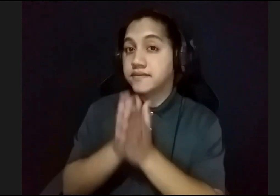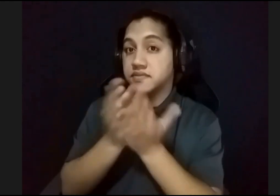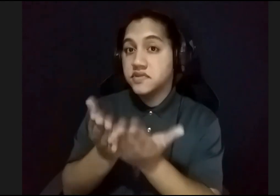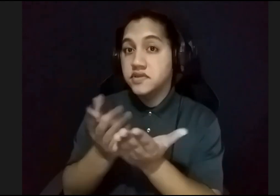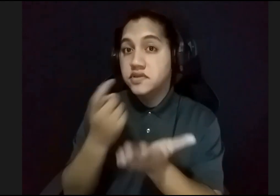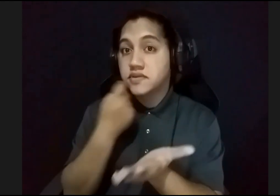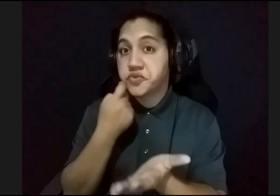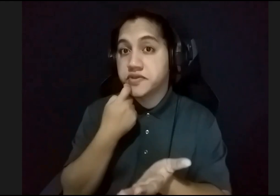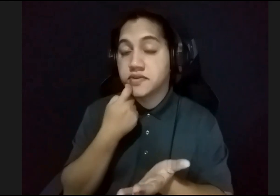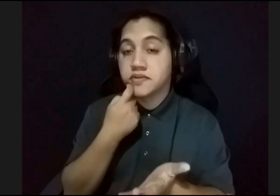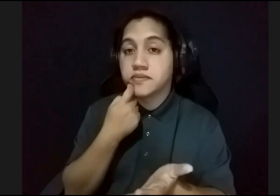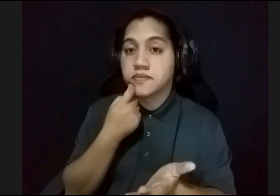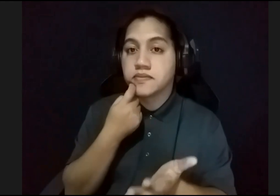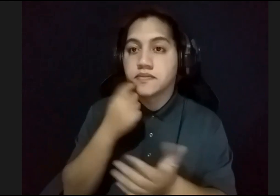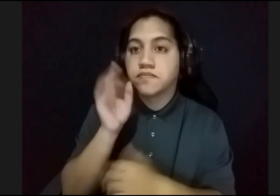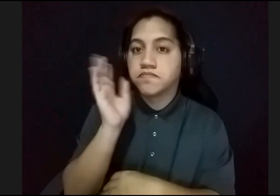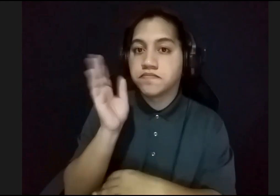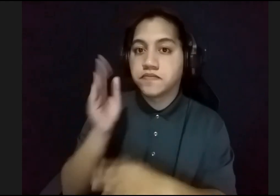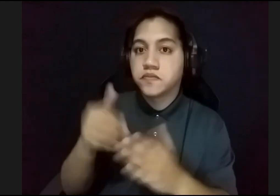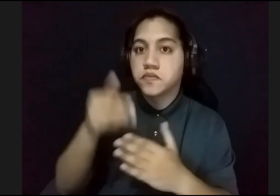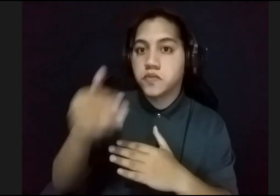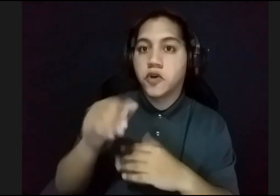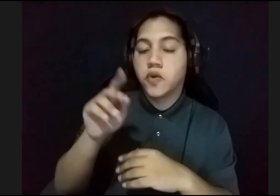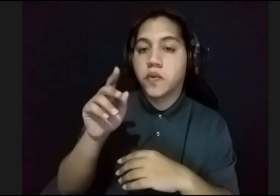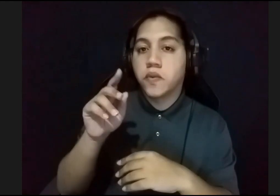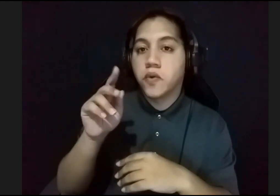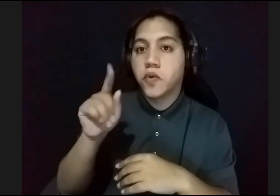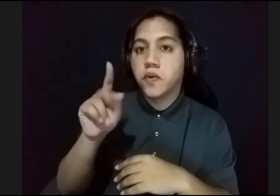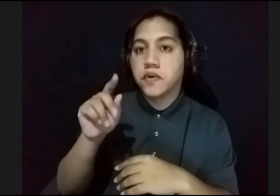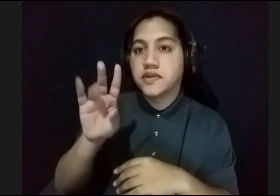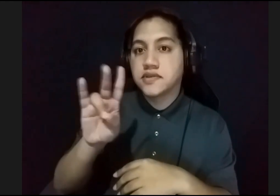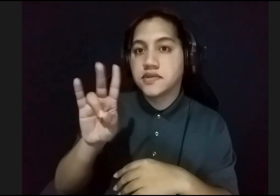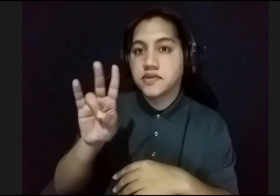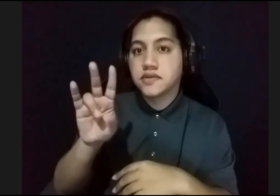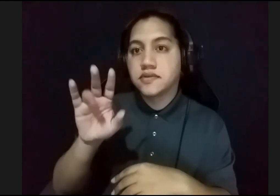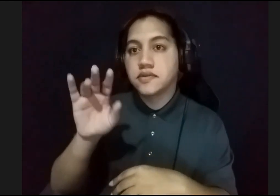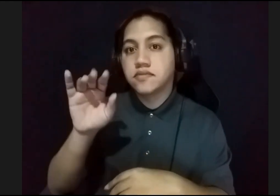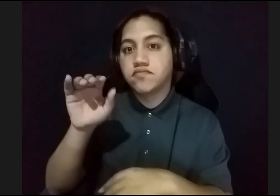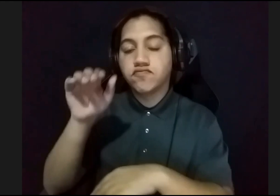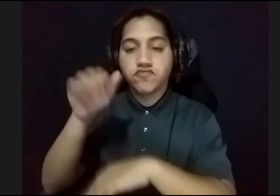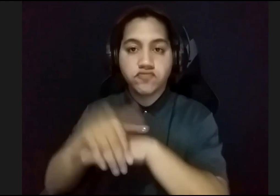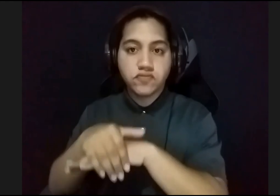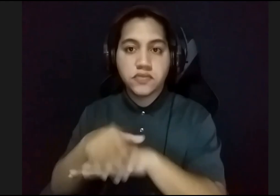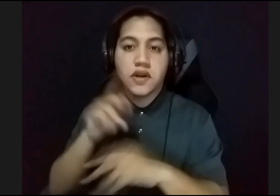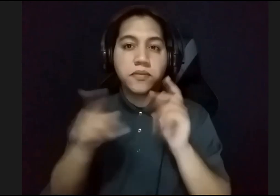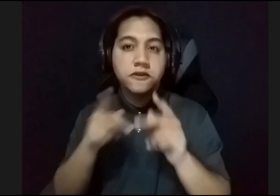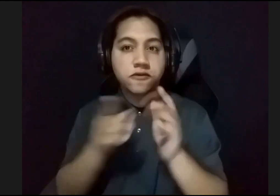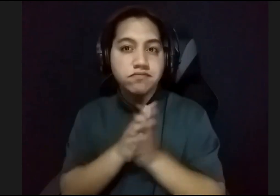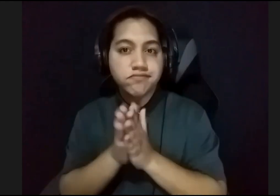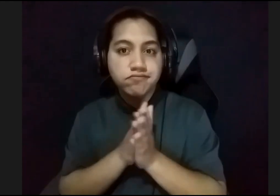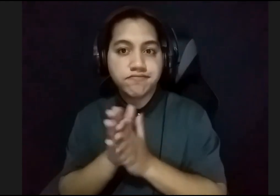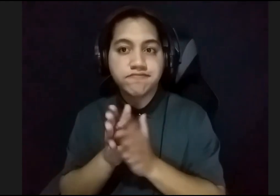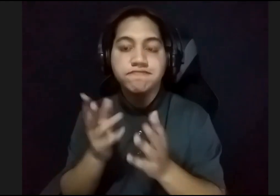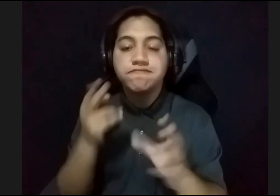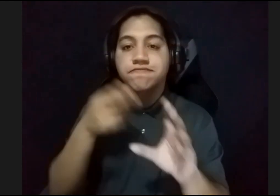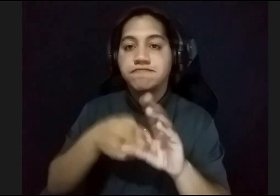en la charla del próximo jueves a las 7 de la noche. Así que las personas que estén interesadas en participar de la